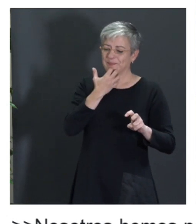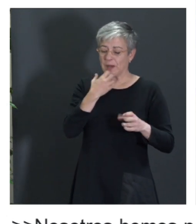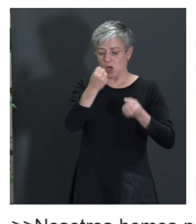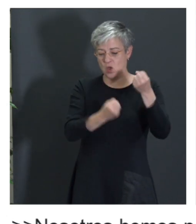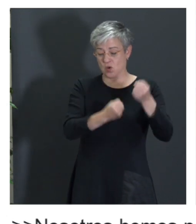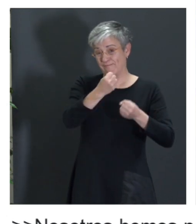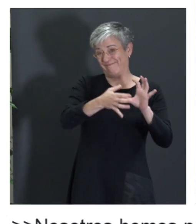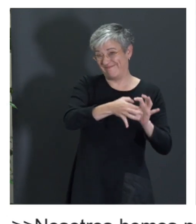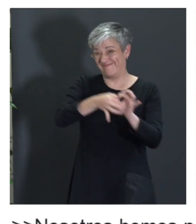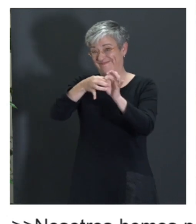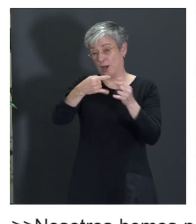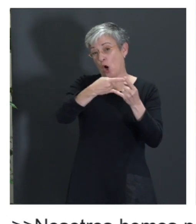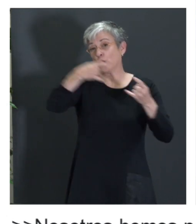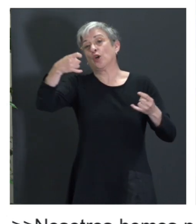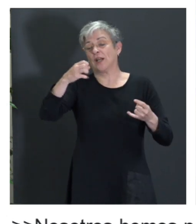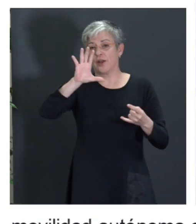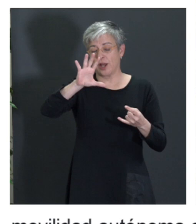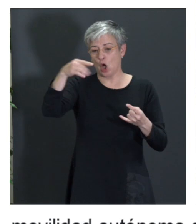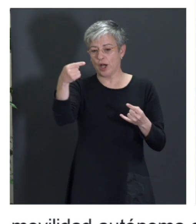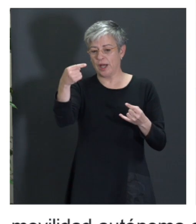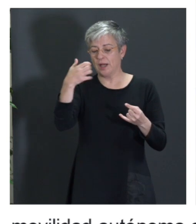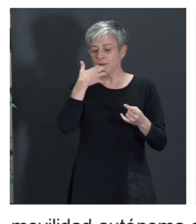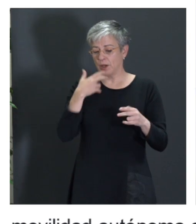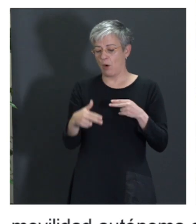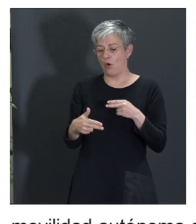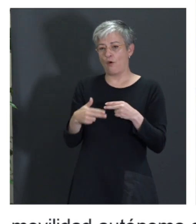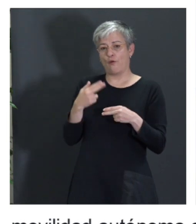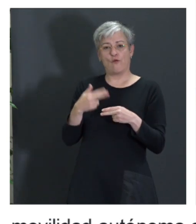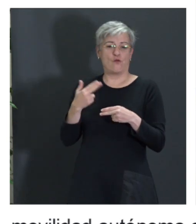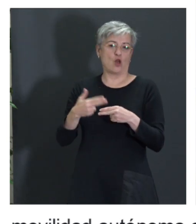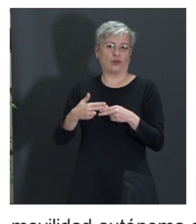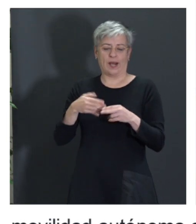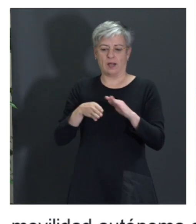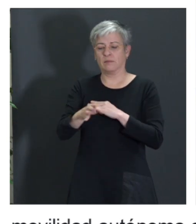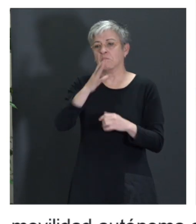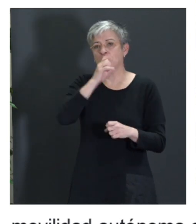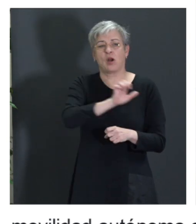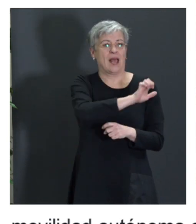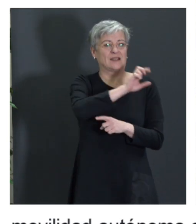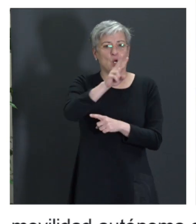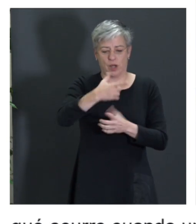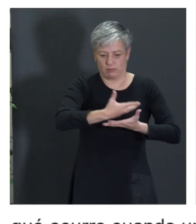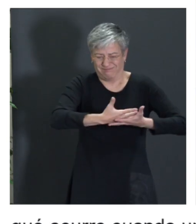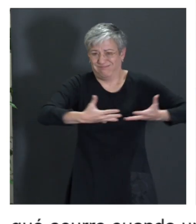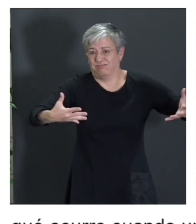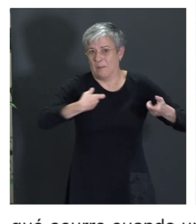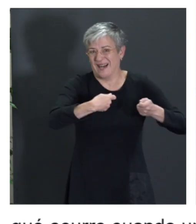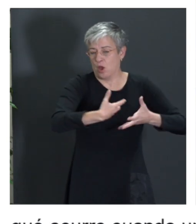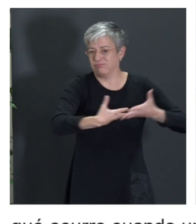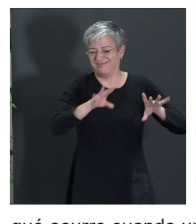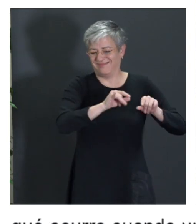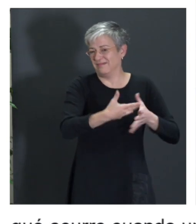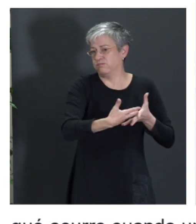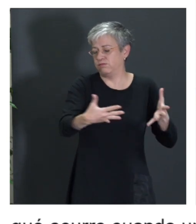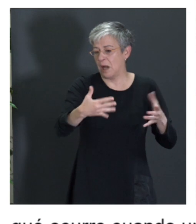conectado pasa a una frontera. Porque en Estados Unidos es un mercado gigantesco, en China igual, pero en Europa, pues tenemos un crisol de